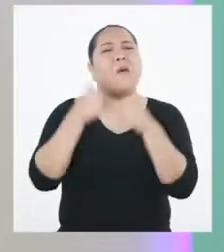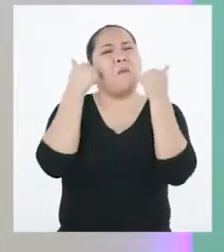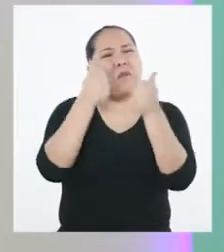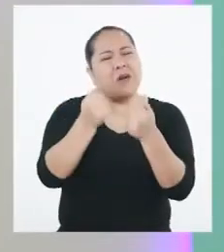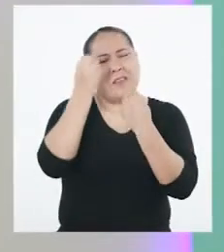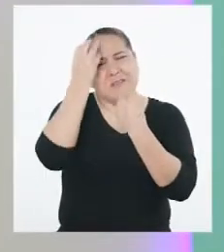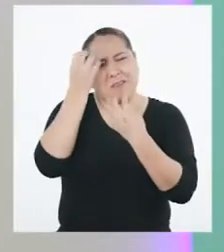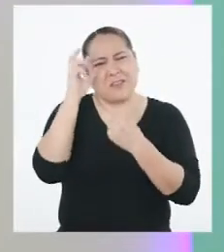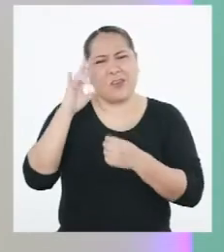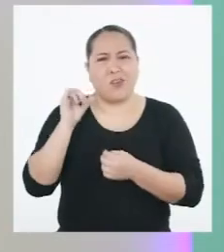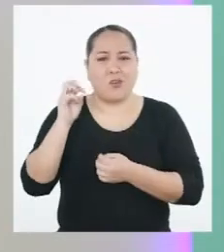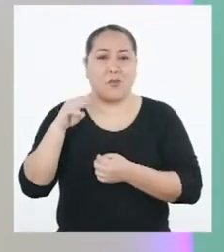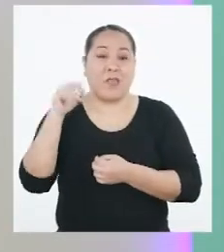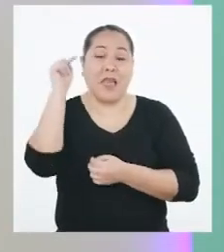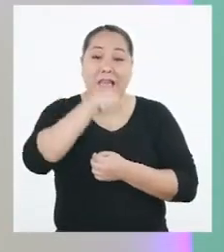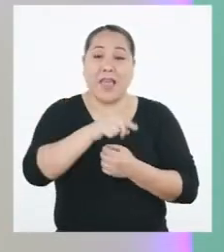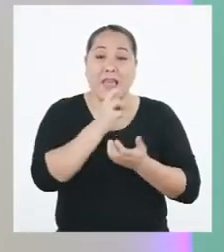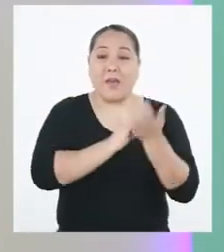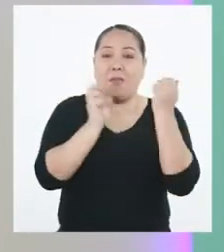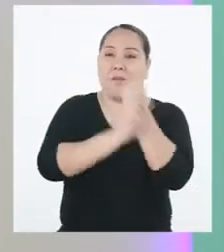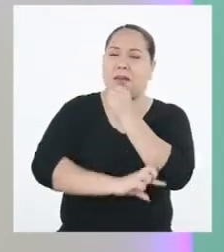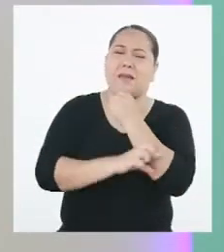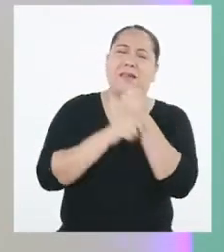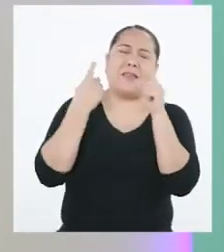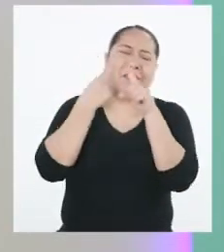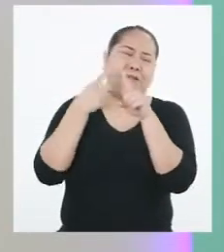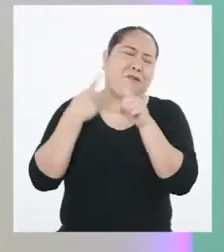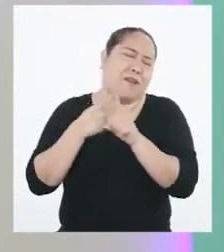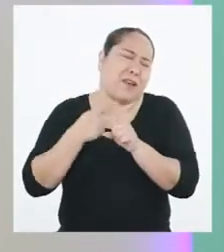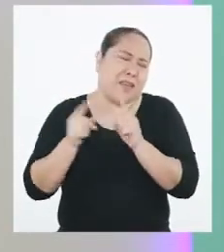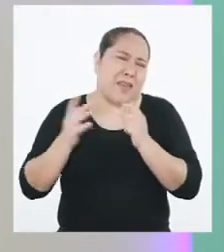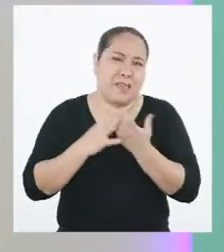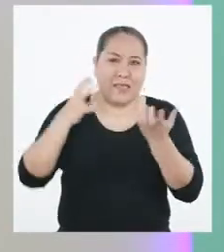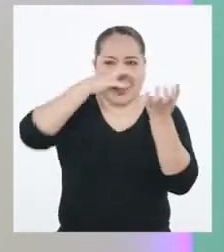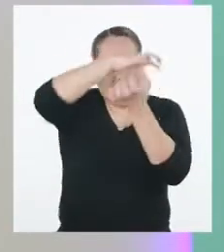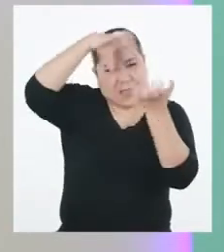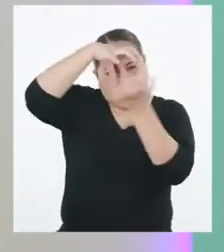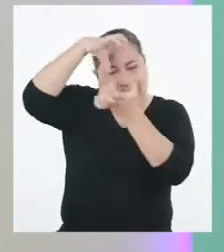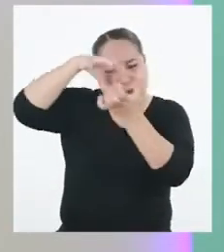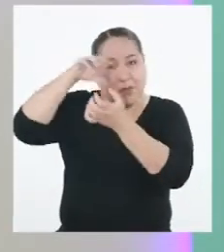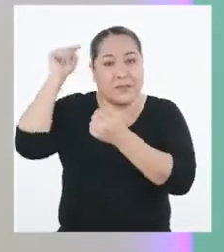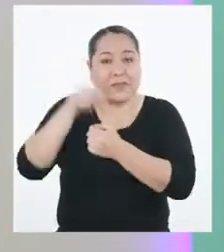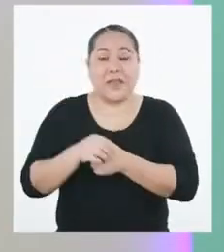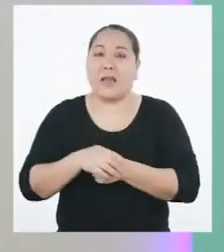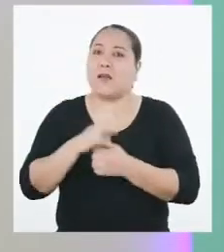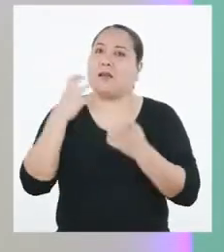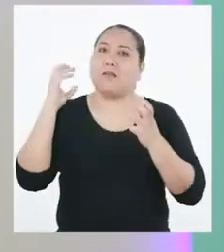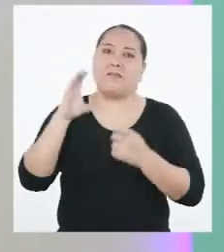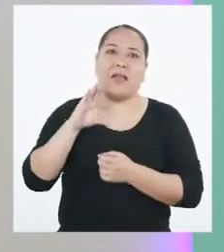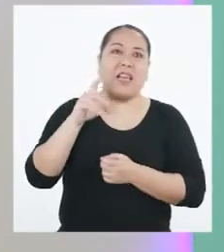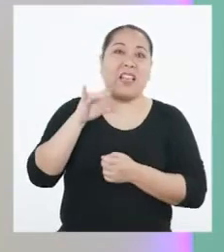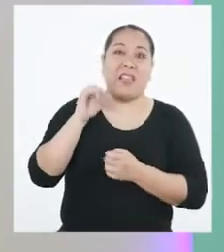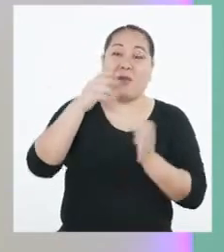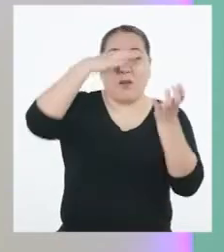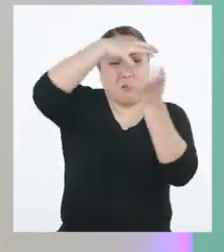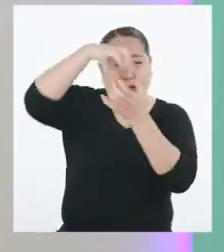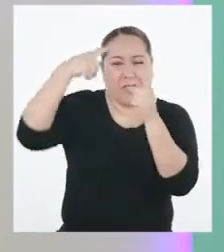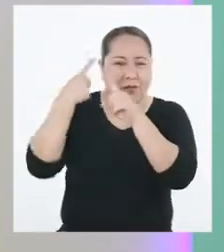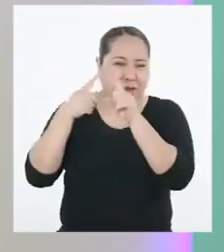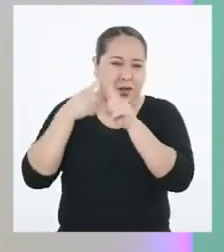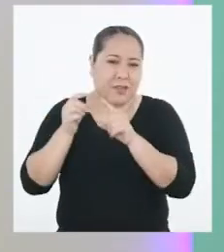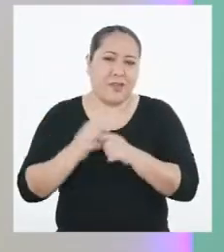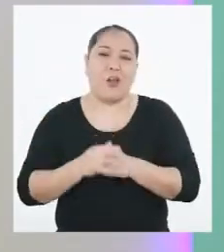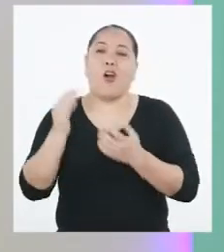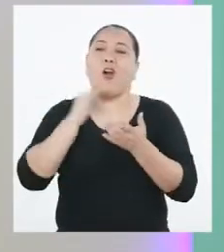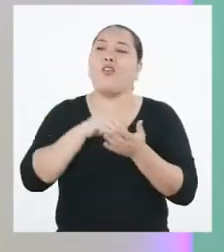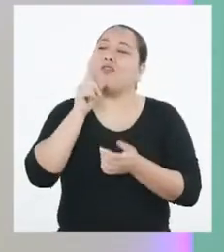información, Romina! En nuestro país sí que hay una mega diversidad de climas. Tenemos climas para todos los gustos. Bueno, te